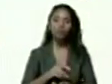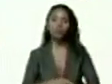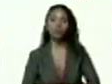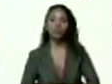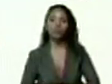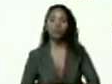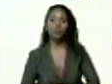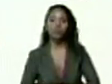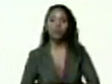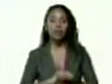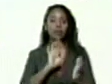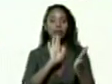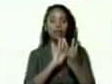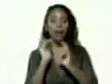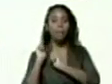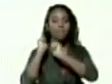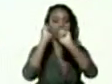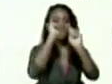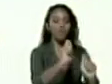a designar